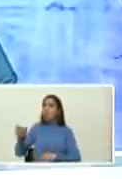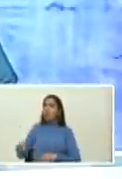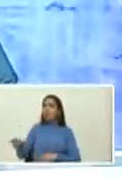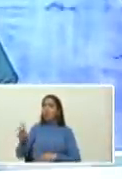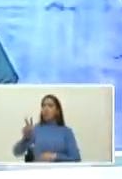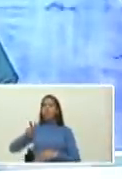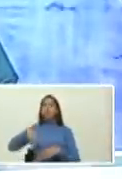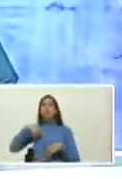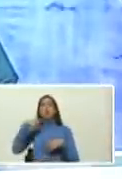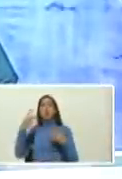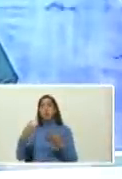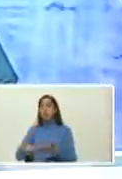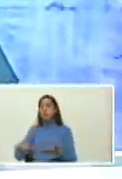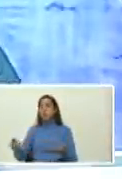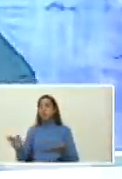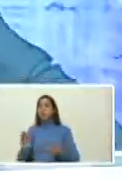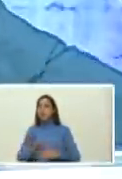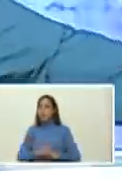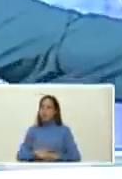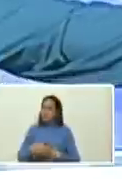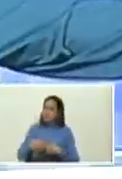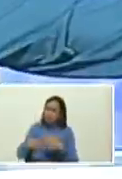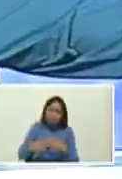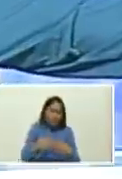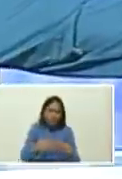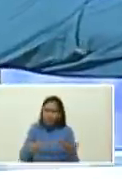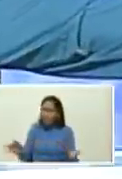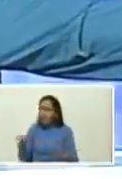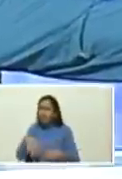desmayó ¿dónde se metió escalona?